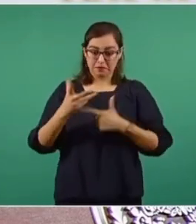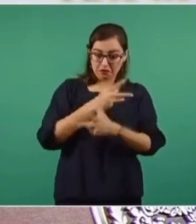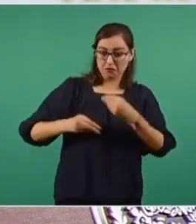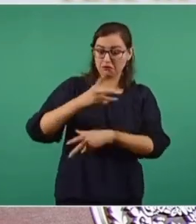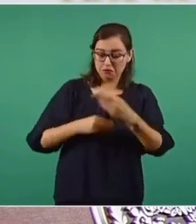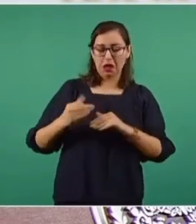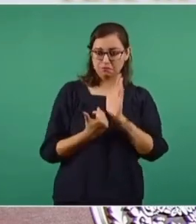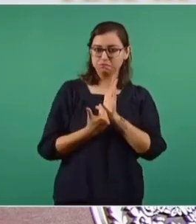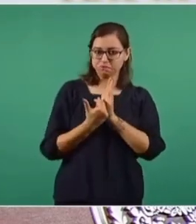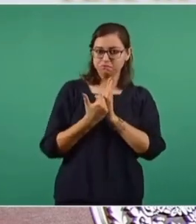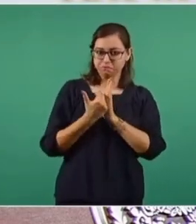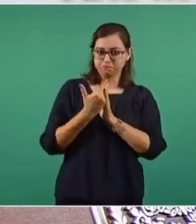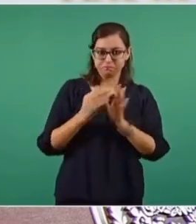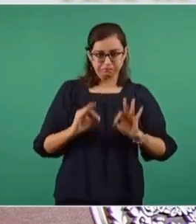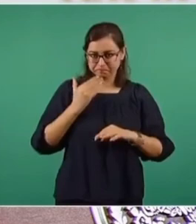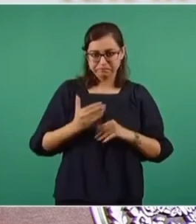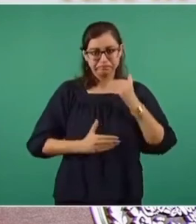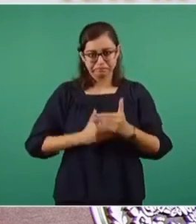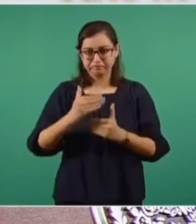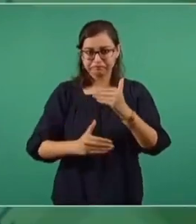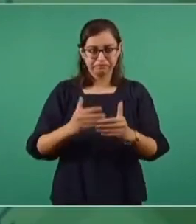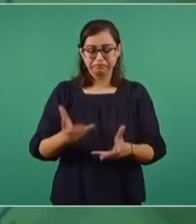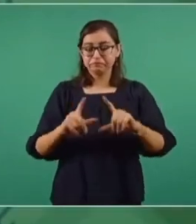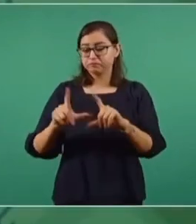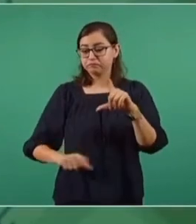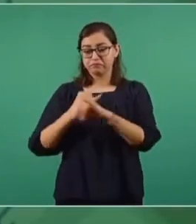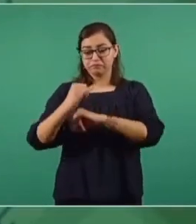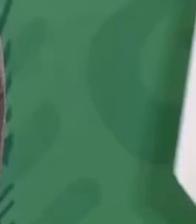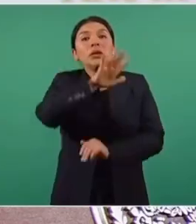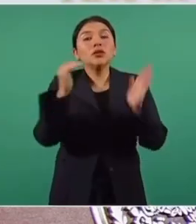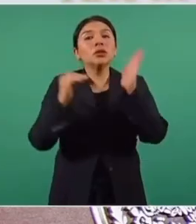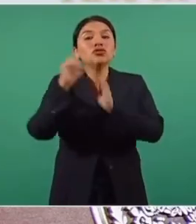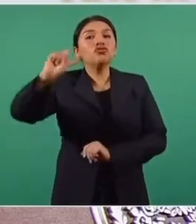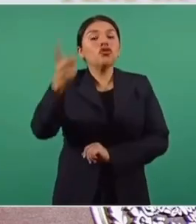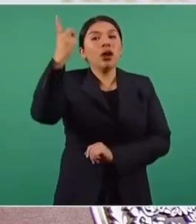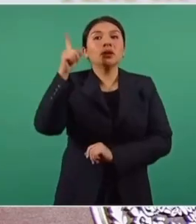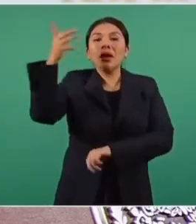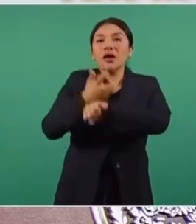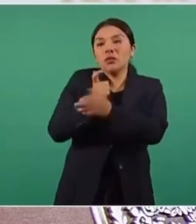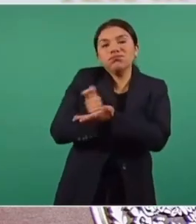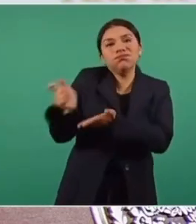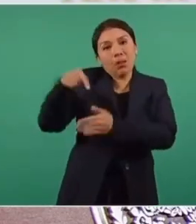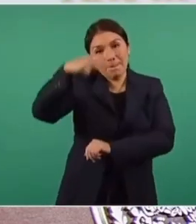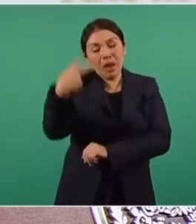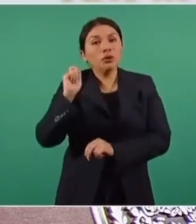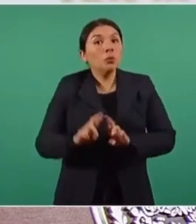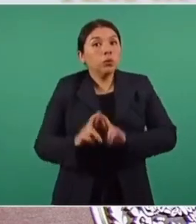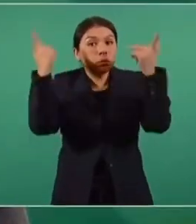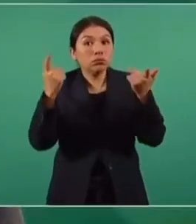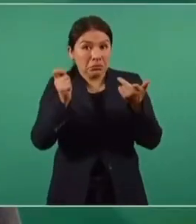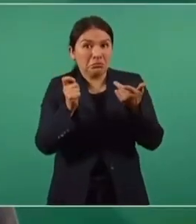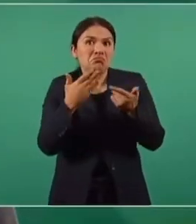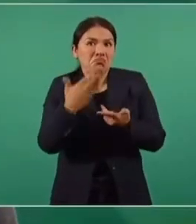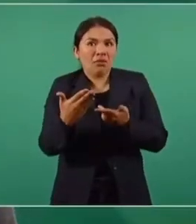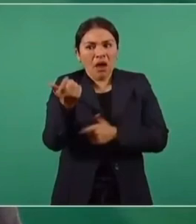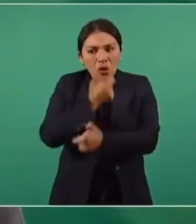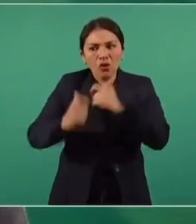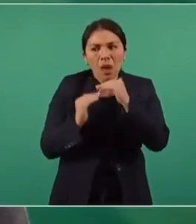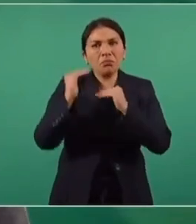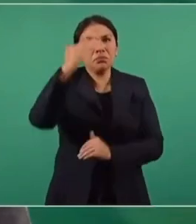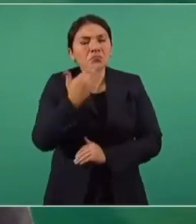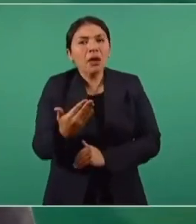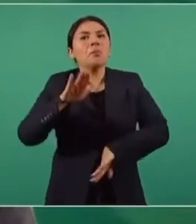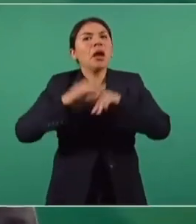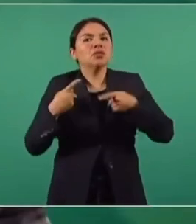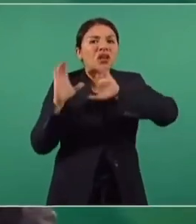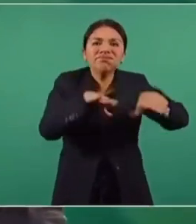bien, reconocido por expertos nacionales e internacionales. Está creciendo la inversión extranjera, está creciendo la economía, se están recuperando los